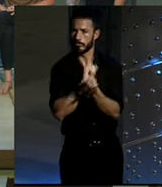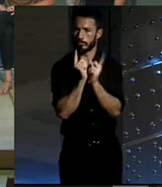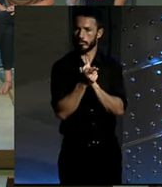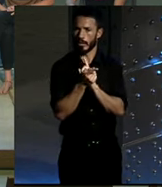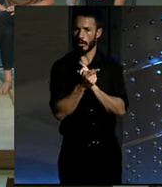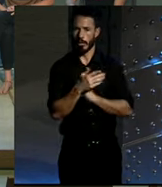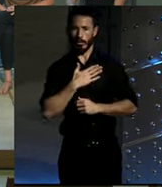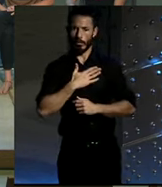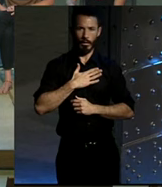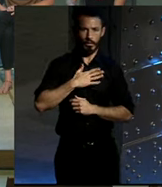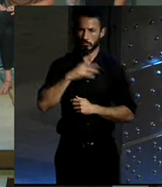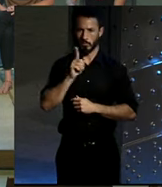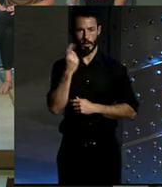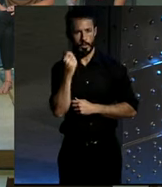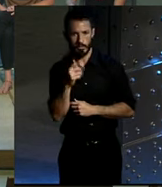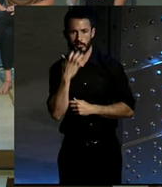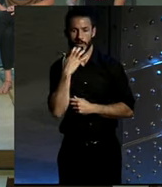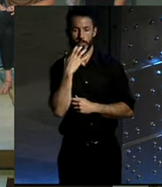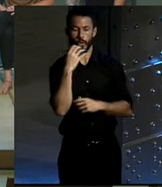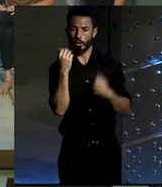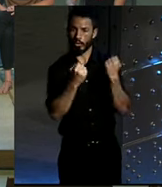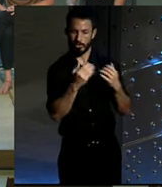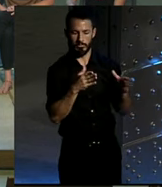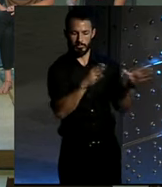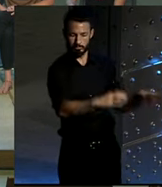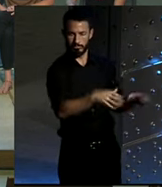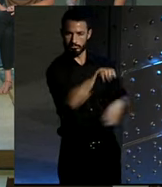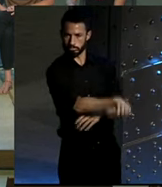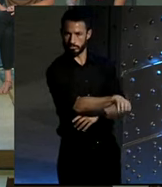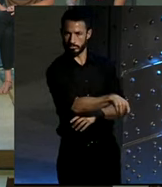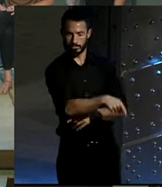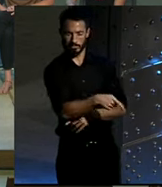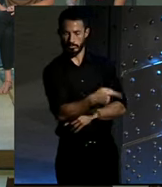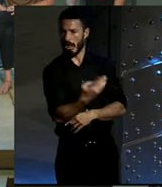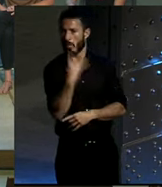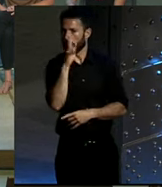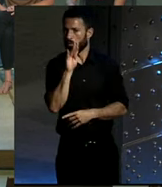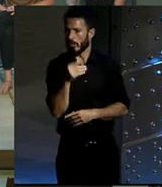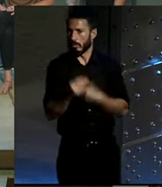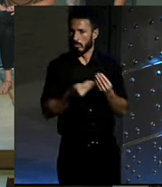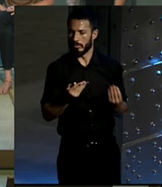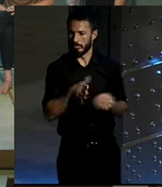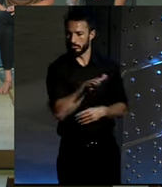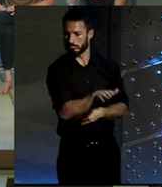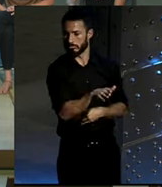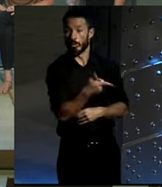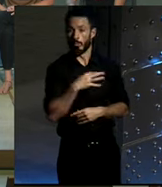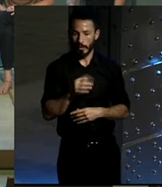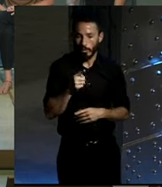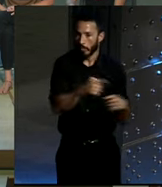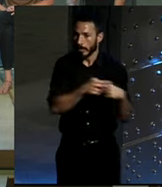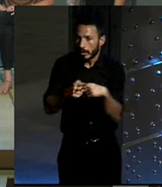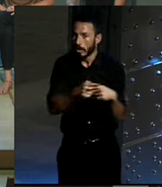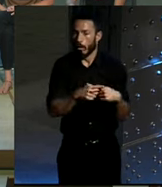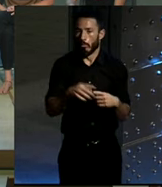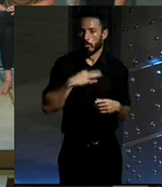no tenemos que tener un bicho que tenemos muerto de asco en la acera para usarlo cuatro días pues igual puedes hacer el car sharing el carpooling este tipo de cosas y parece que